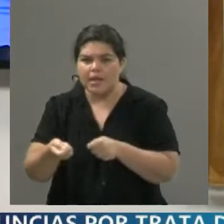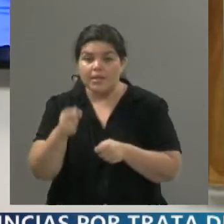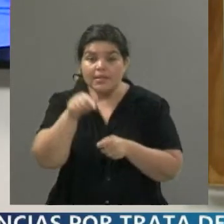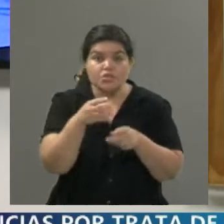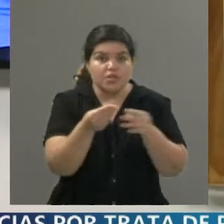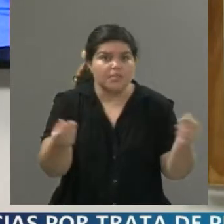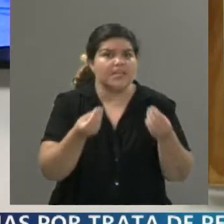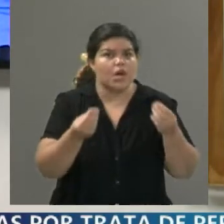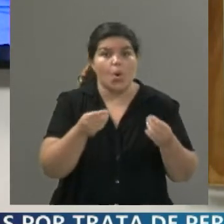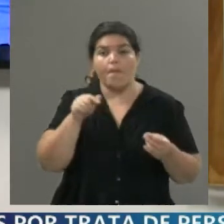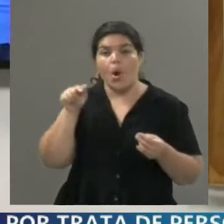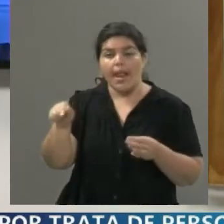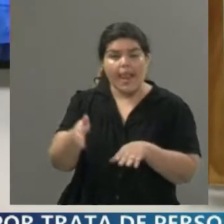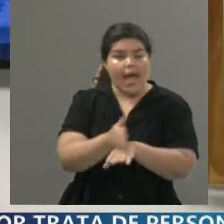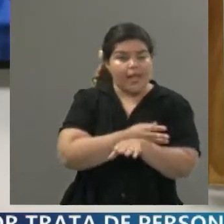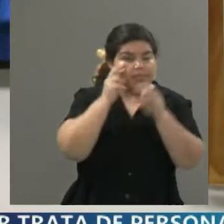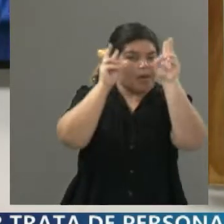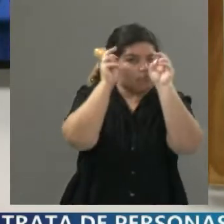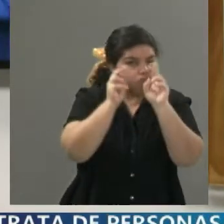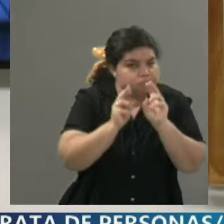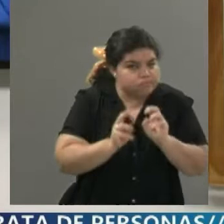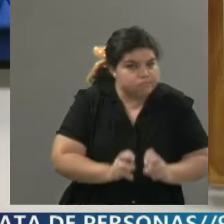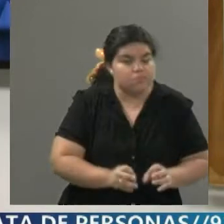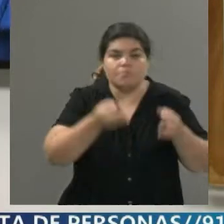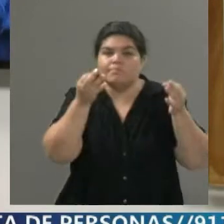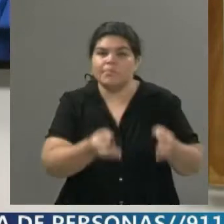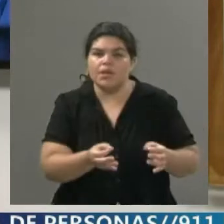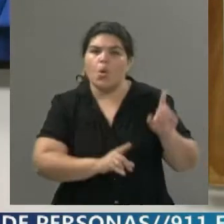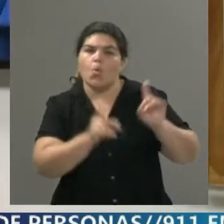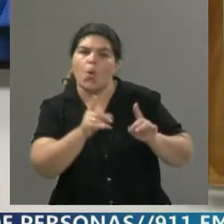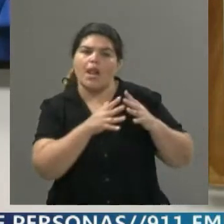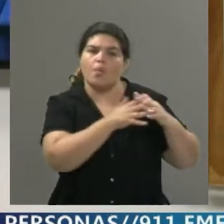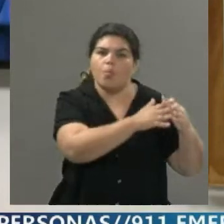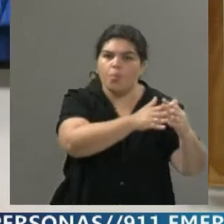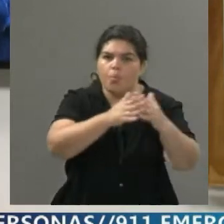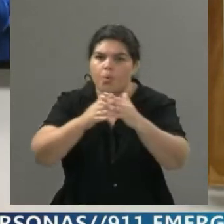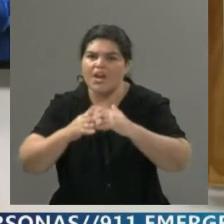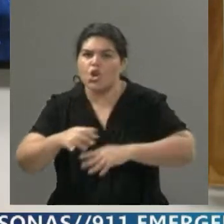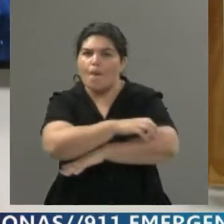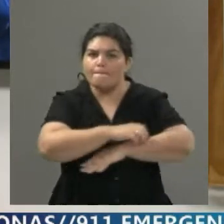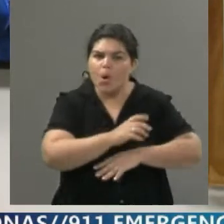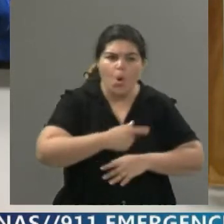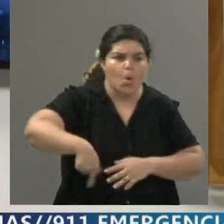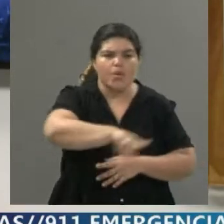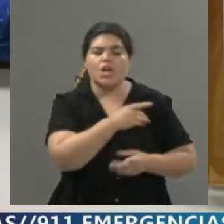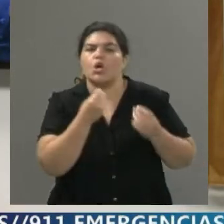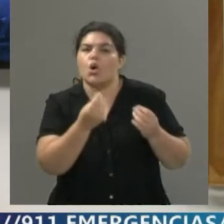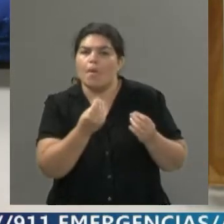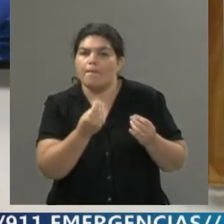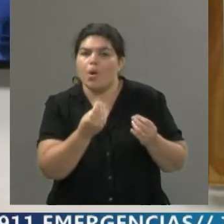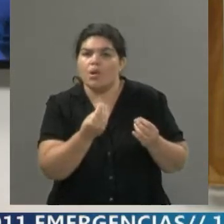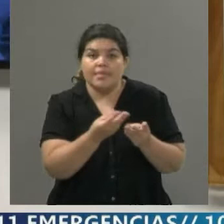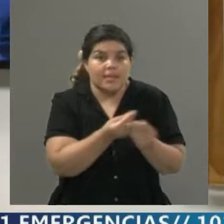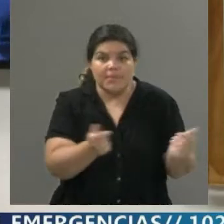o un estudio profundo respecto de cuáles son las situaciones en los barrios populares. Y él habla que el concepto de gatillo fácil